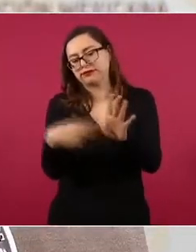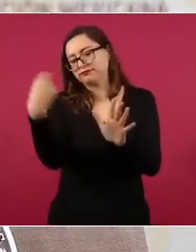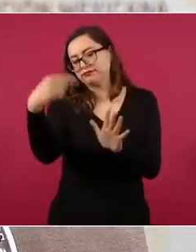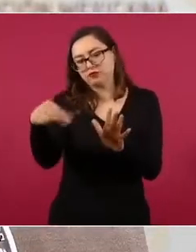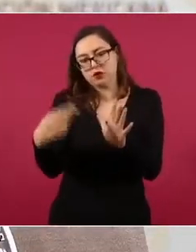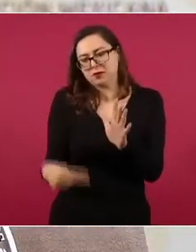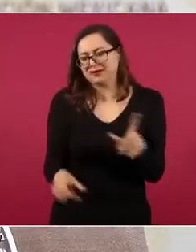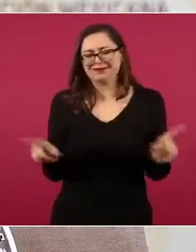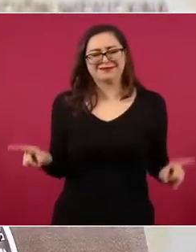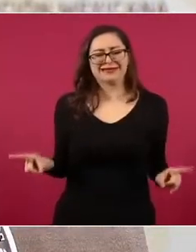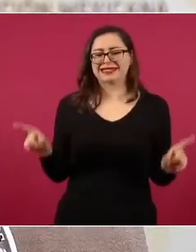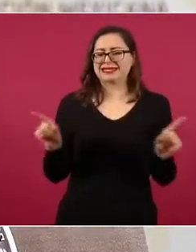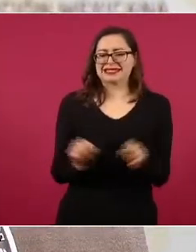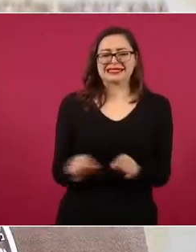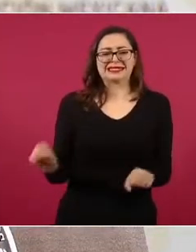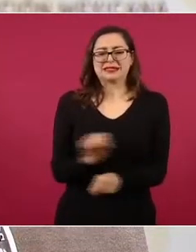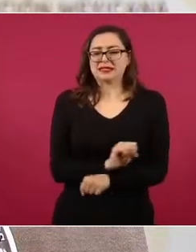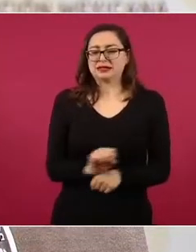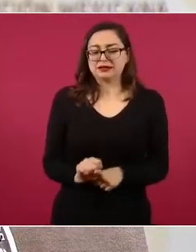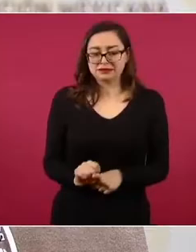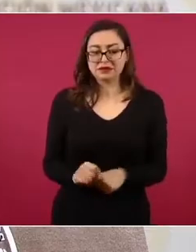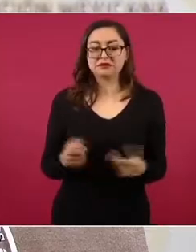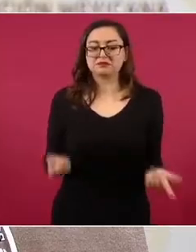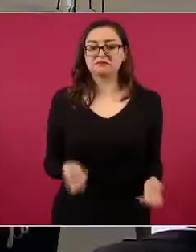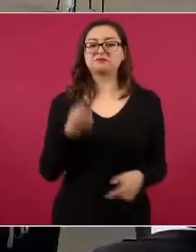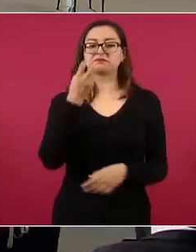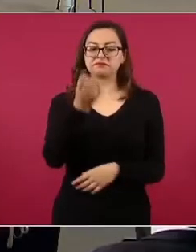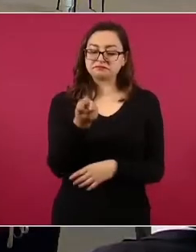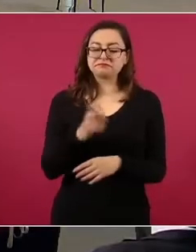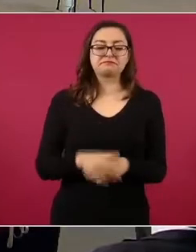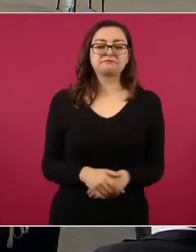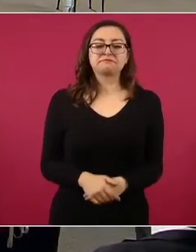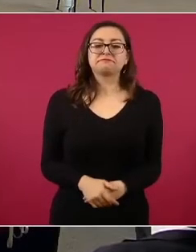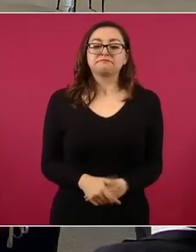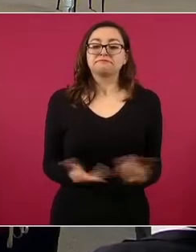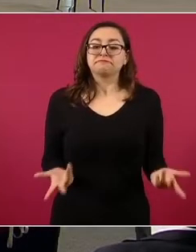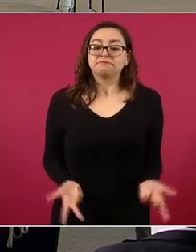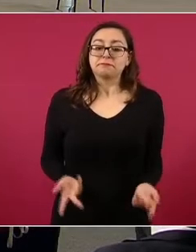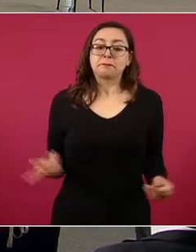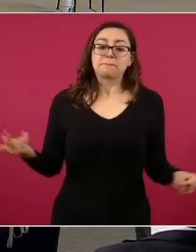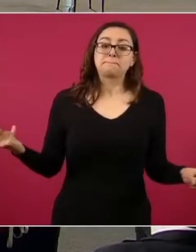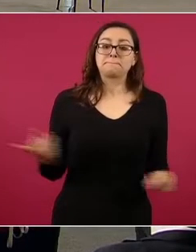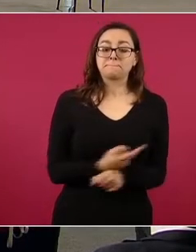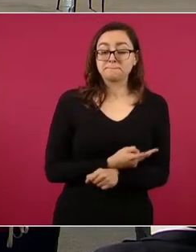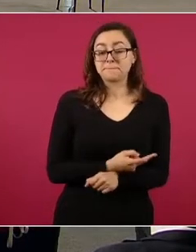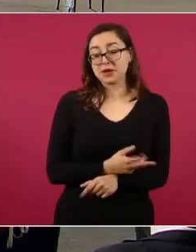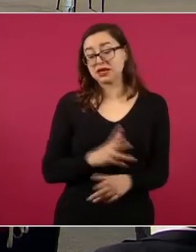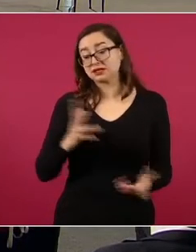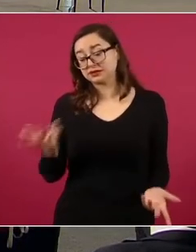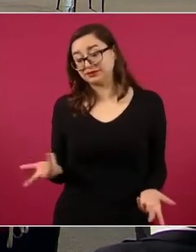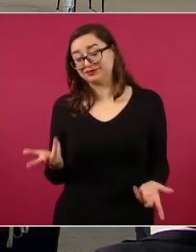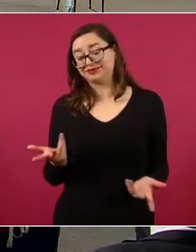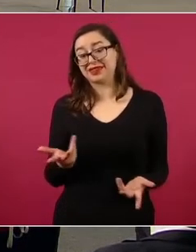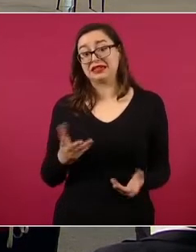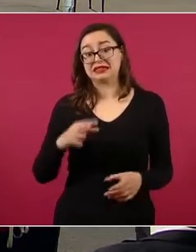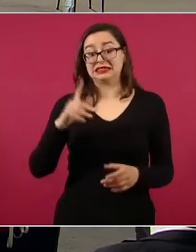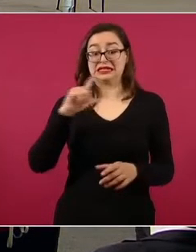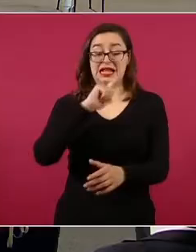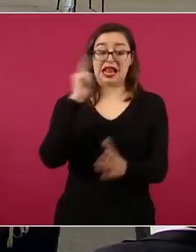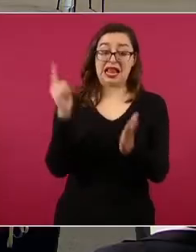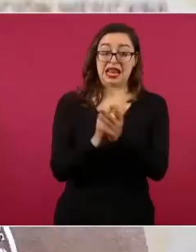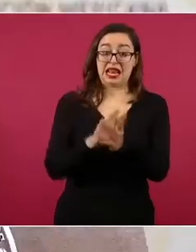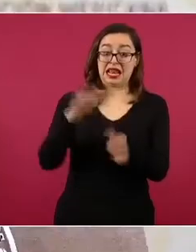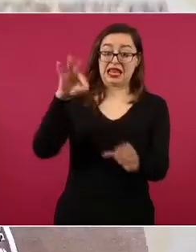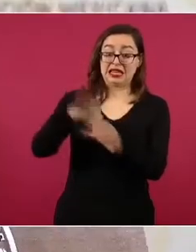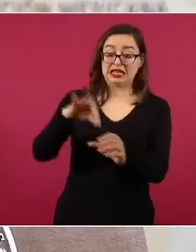hasta aquí esto y finalmente, como el debate de la reforma electoral ha sido presado a un sinfín de mentiras, las cuales continúan